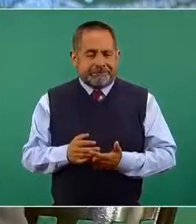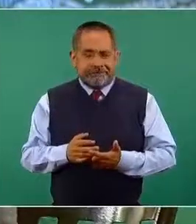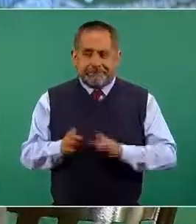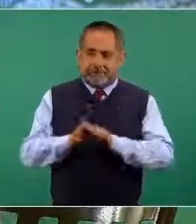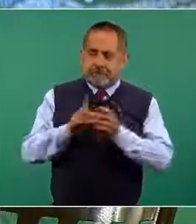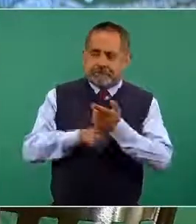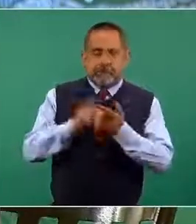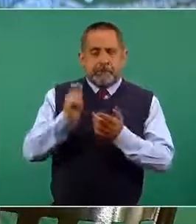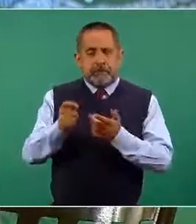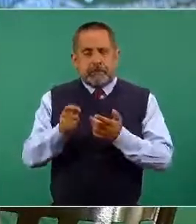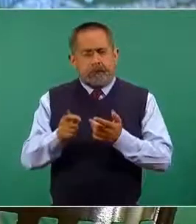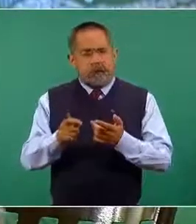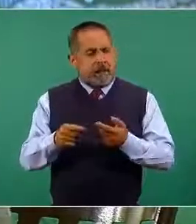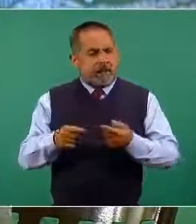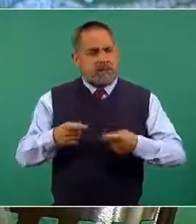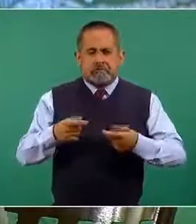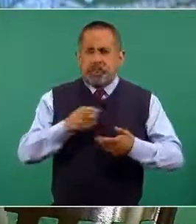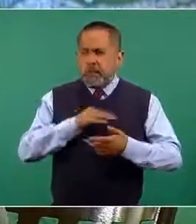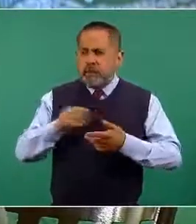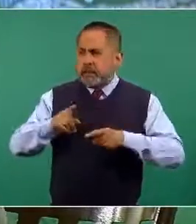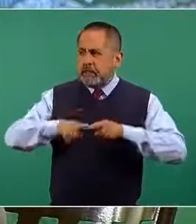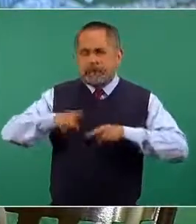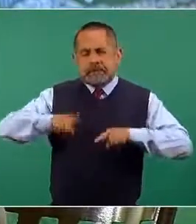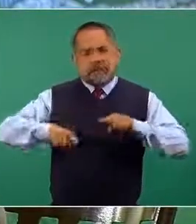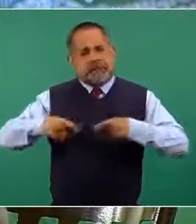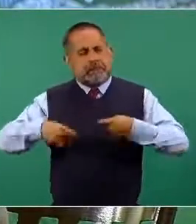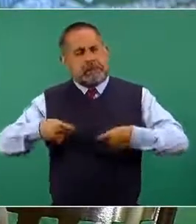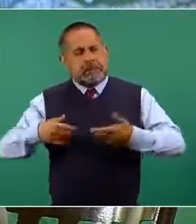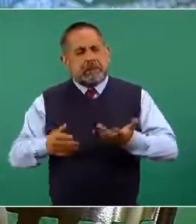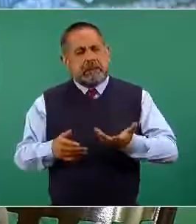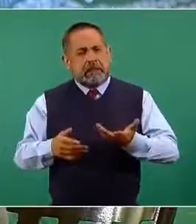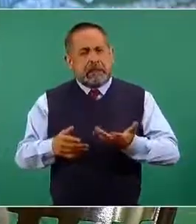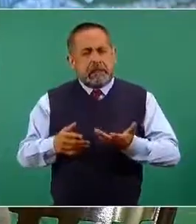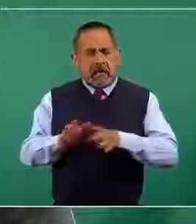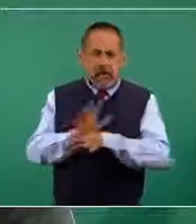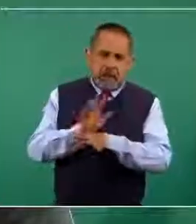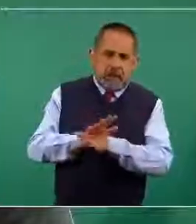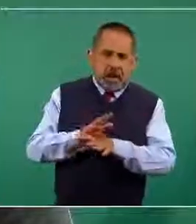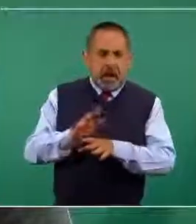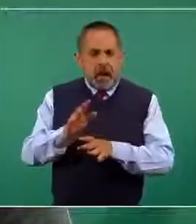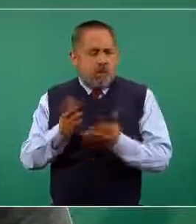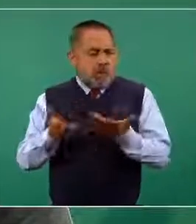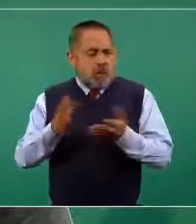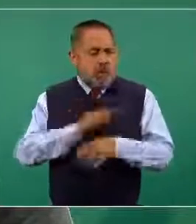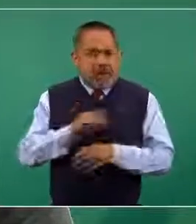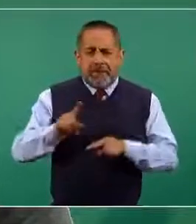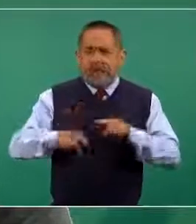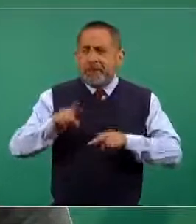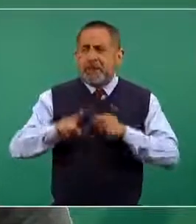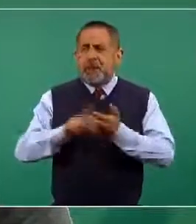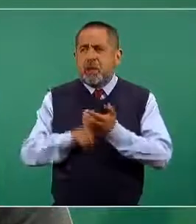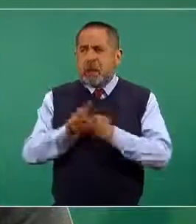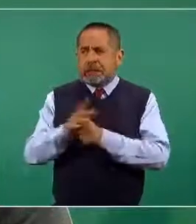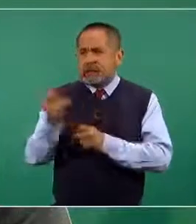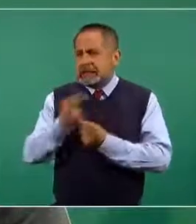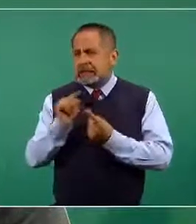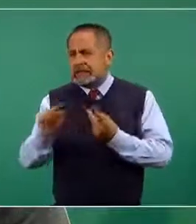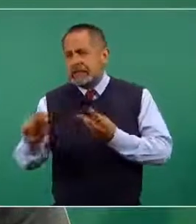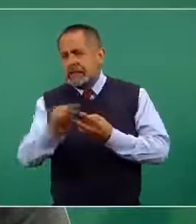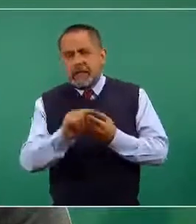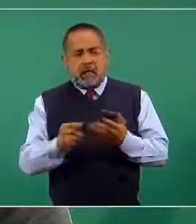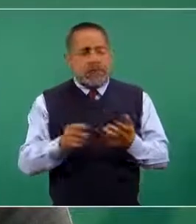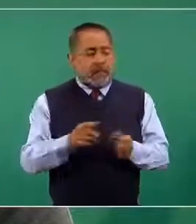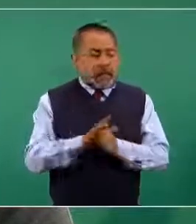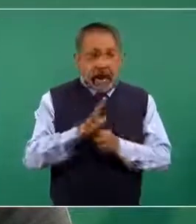ser flexibles. También algunos de estos criterios, dada la operatividad, la red de frío disponible,